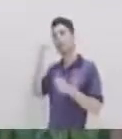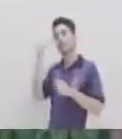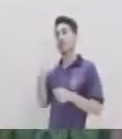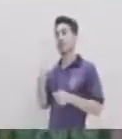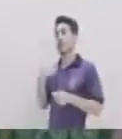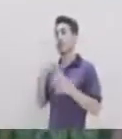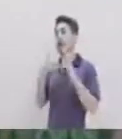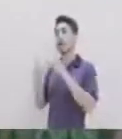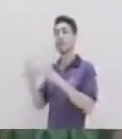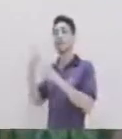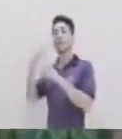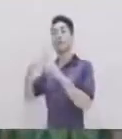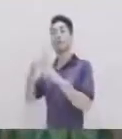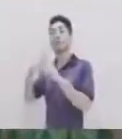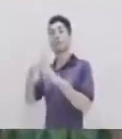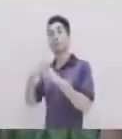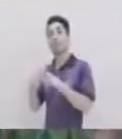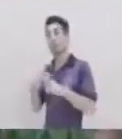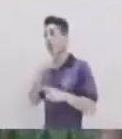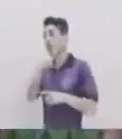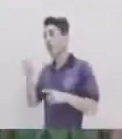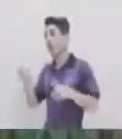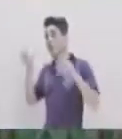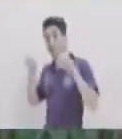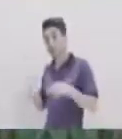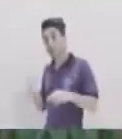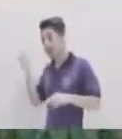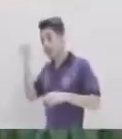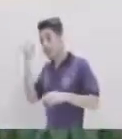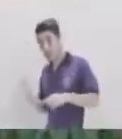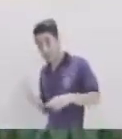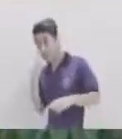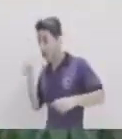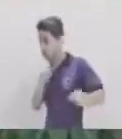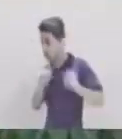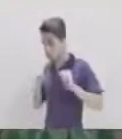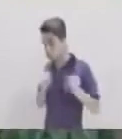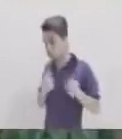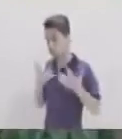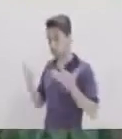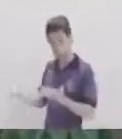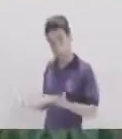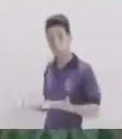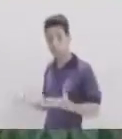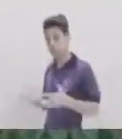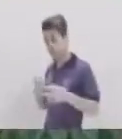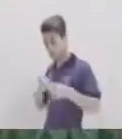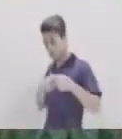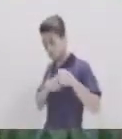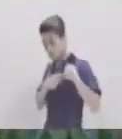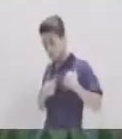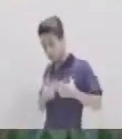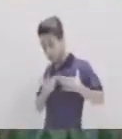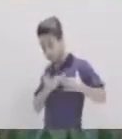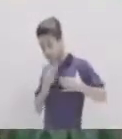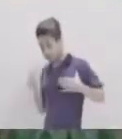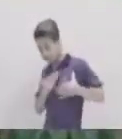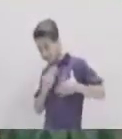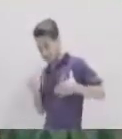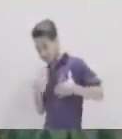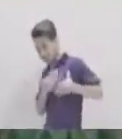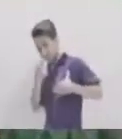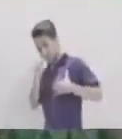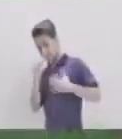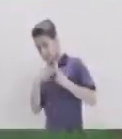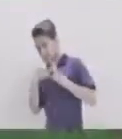entender Un líder positivo Es aquella persona Que te entiende Y que va a potenciar Desde tu corazón A que tú